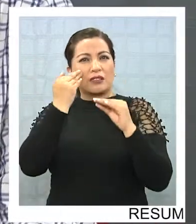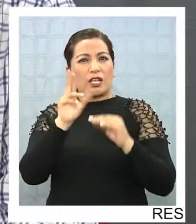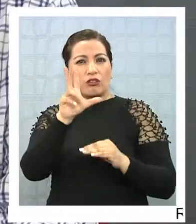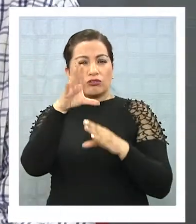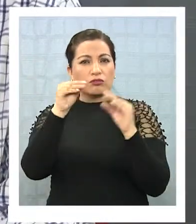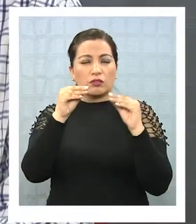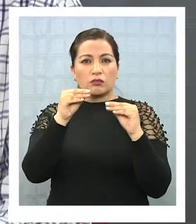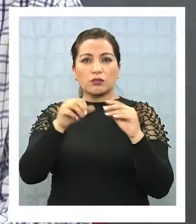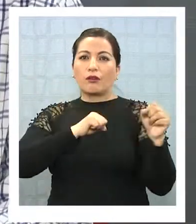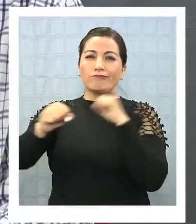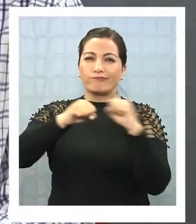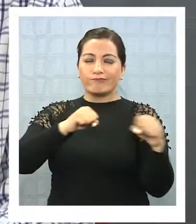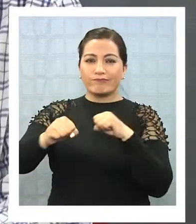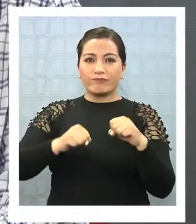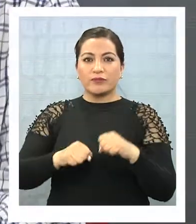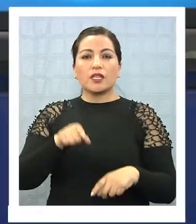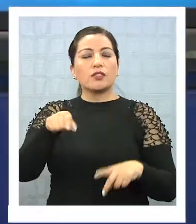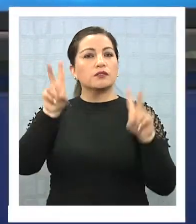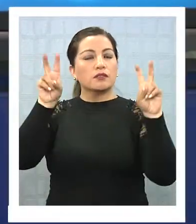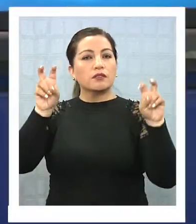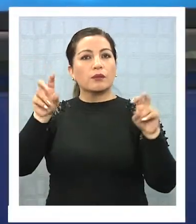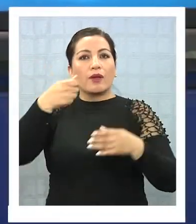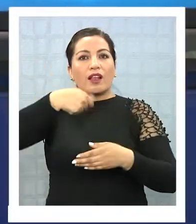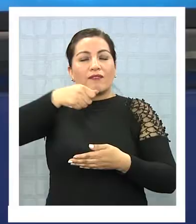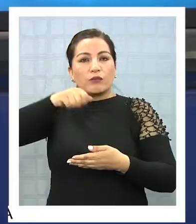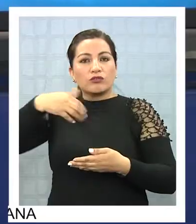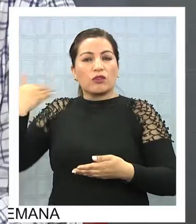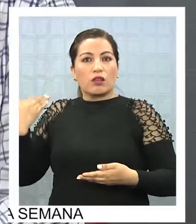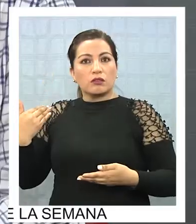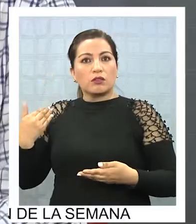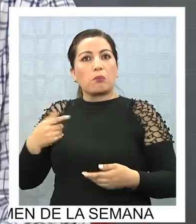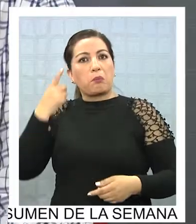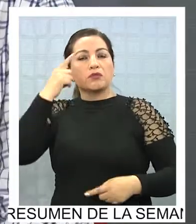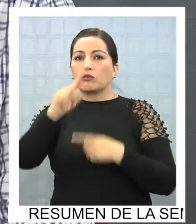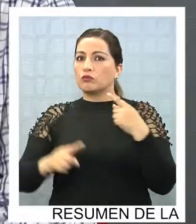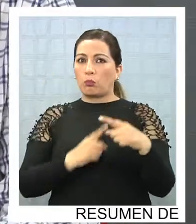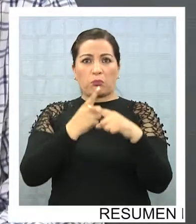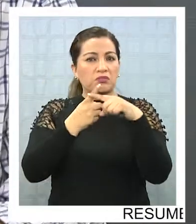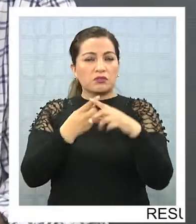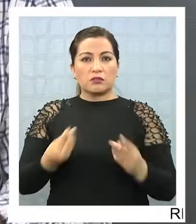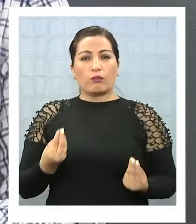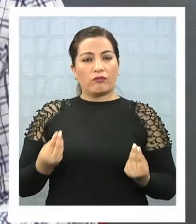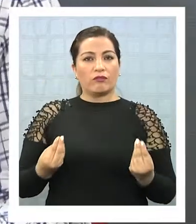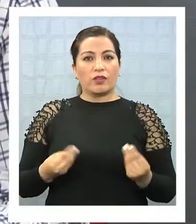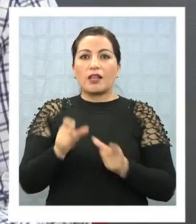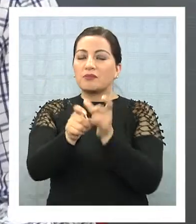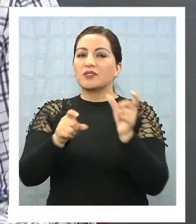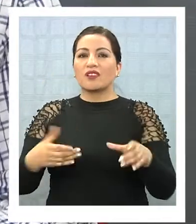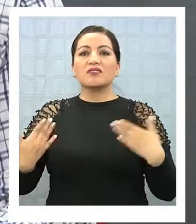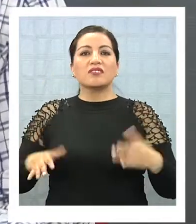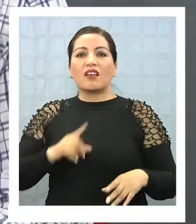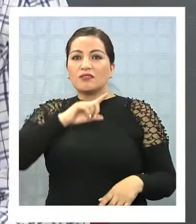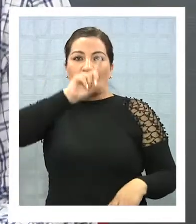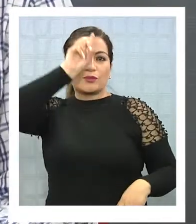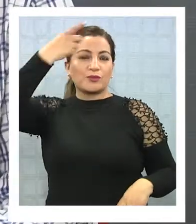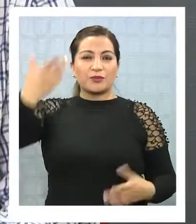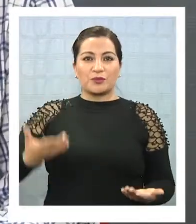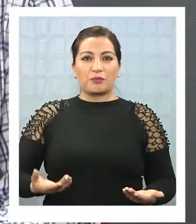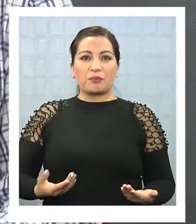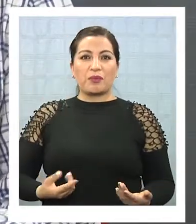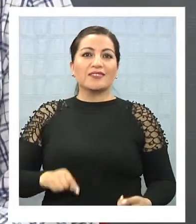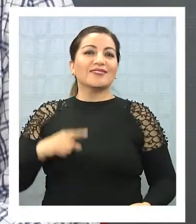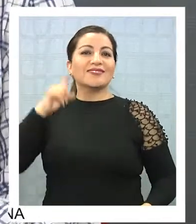Y en ese sentido, la evaluación que se hizo en ese minuto fue bastante positiva también. Y como que la gente ya había asumido que